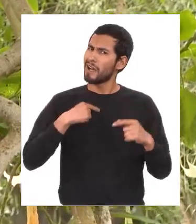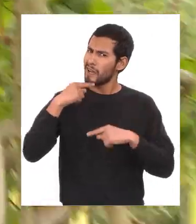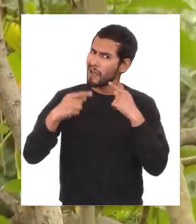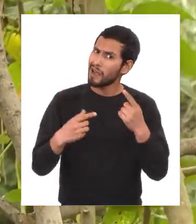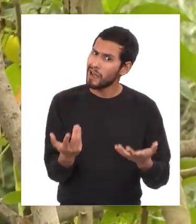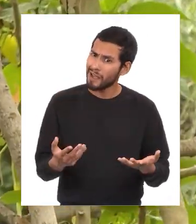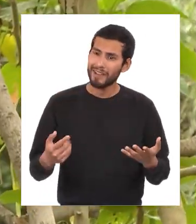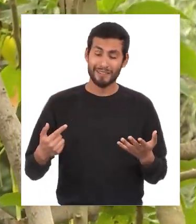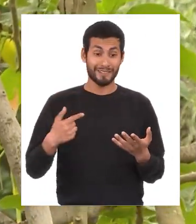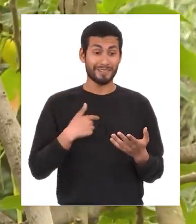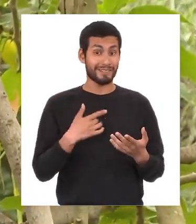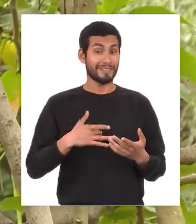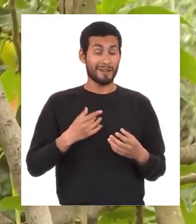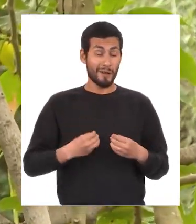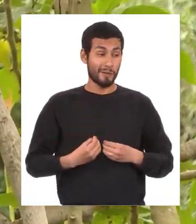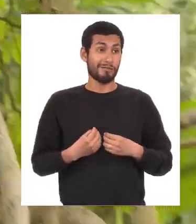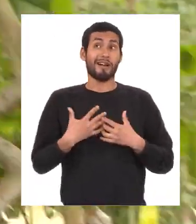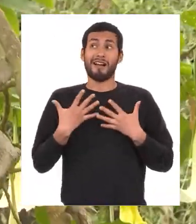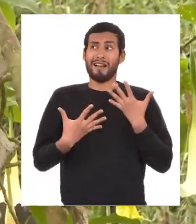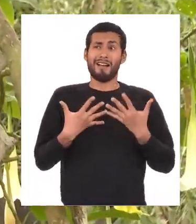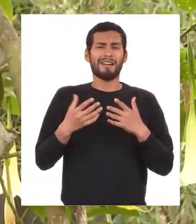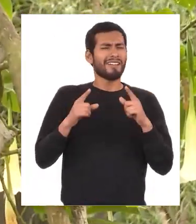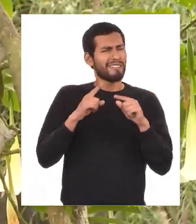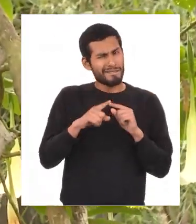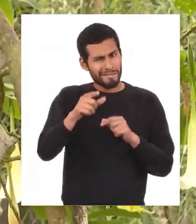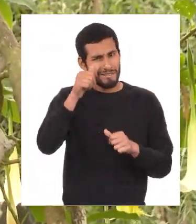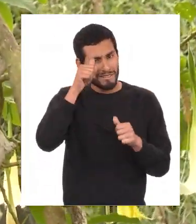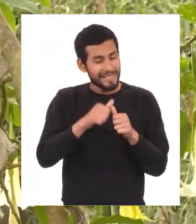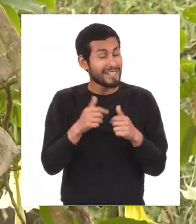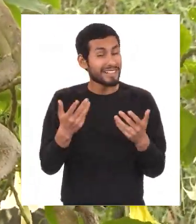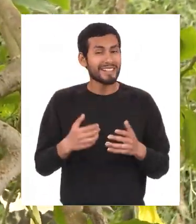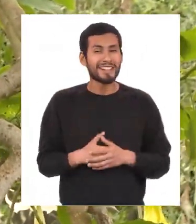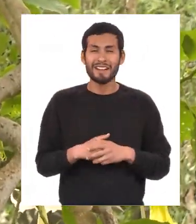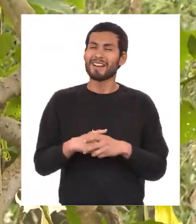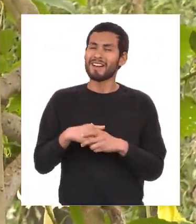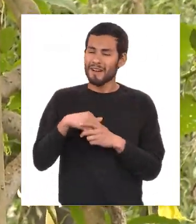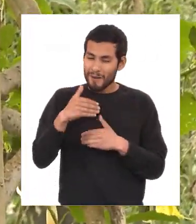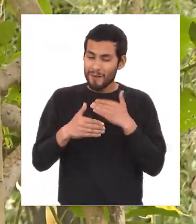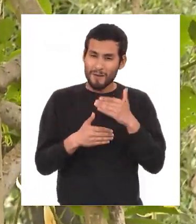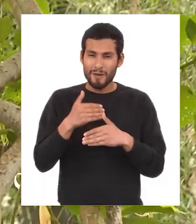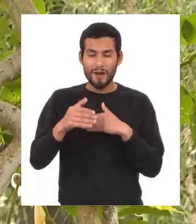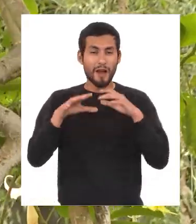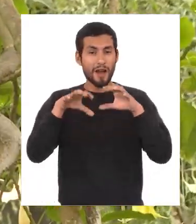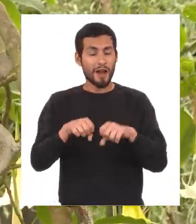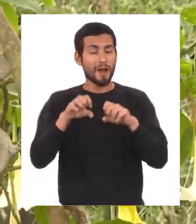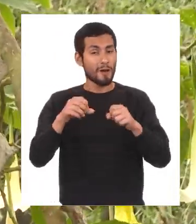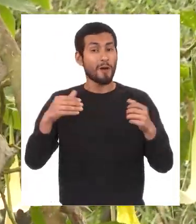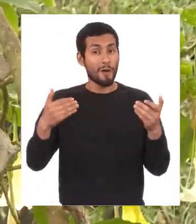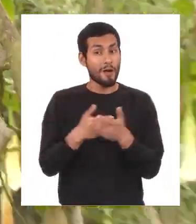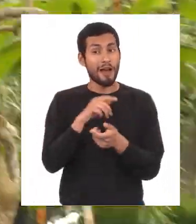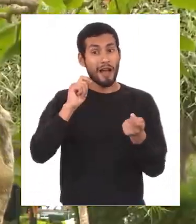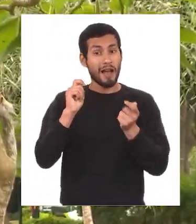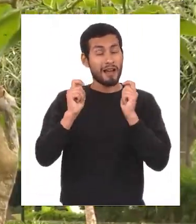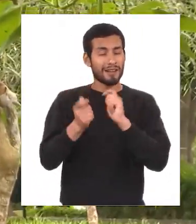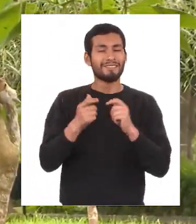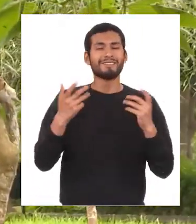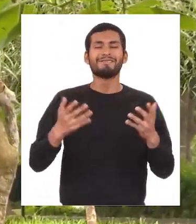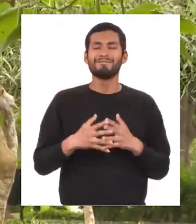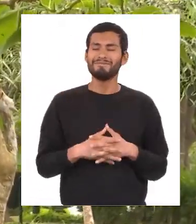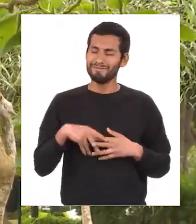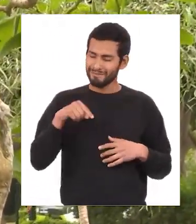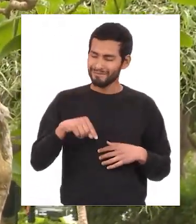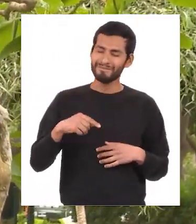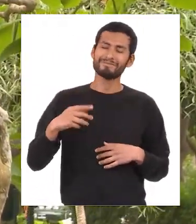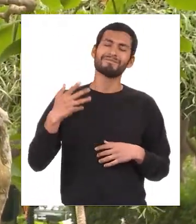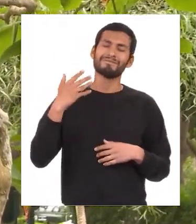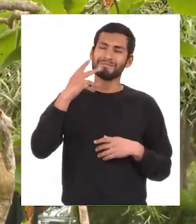contar que tengo sentimientos encontrados pero recuerden que con cada conquista aparecen nuevos cambios que dan camino